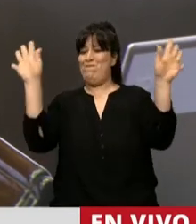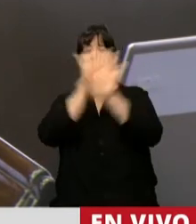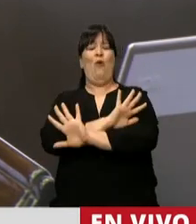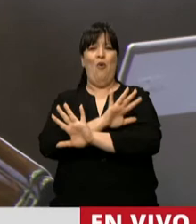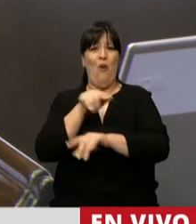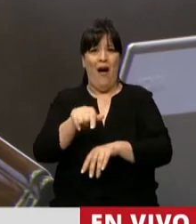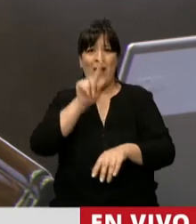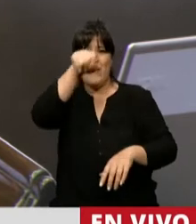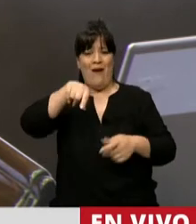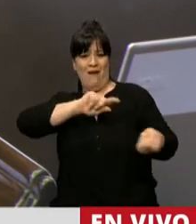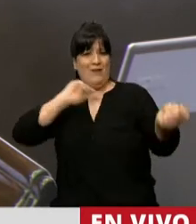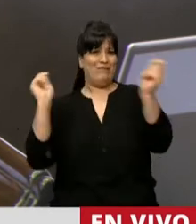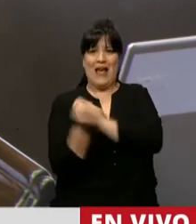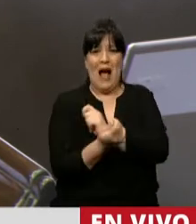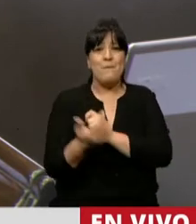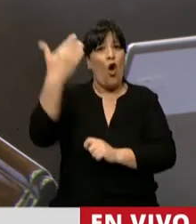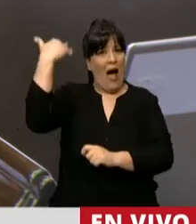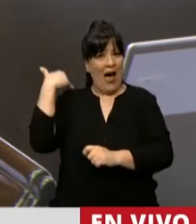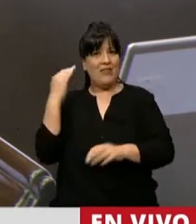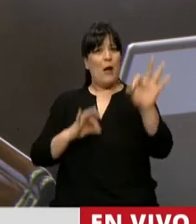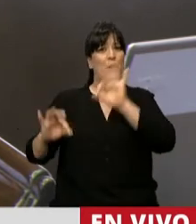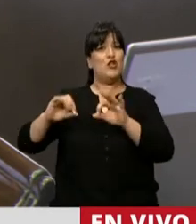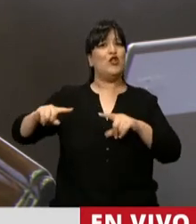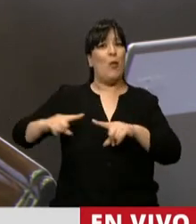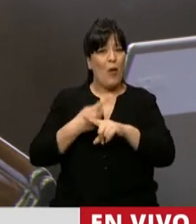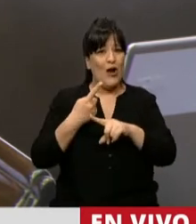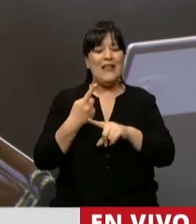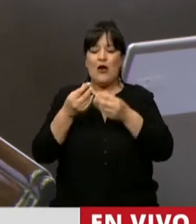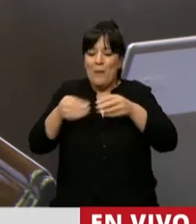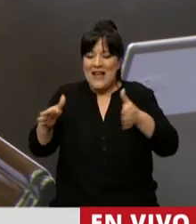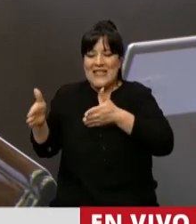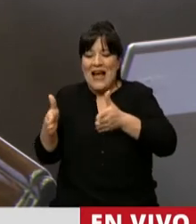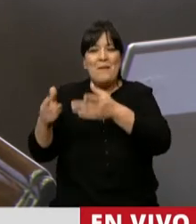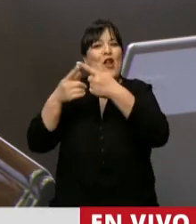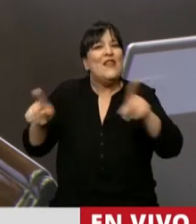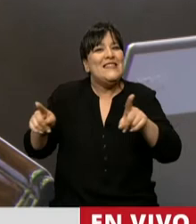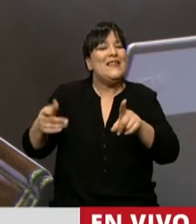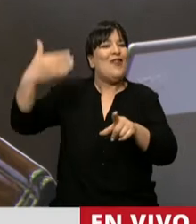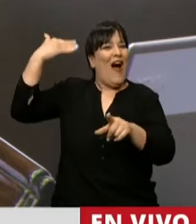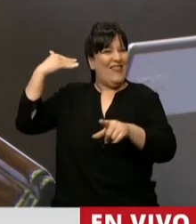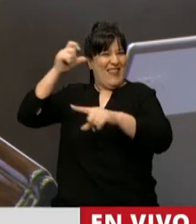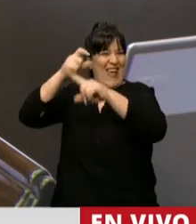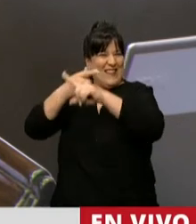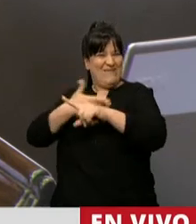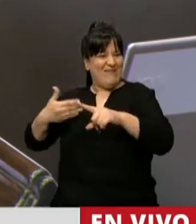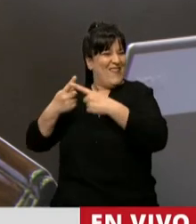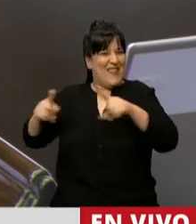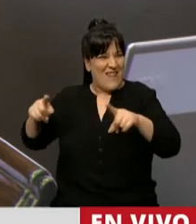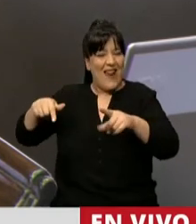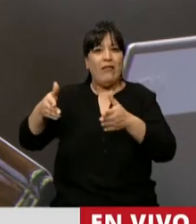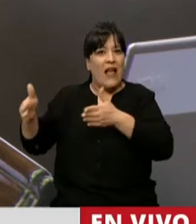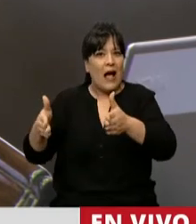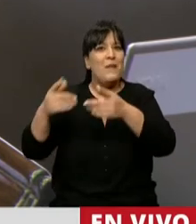desacomodó un proyecto político que había empezado claramente a marcar un rumbo distinto al que veníamos trayendo, donde habíamos